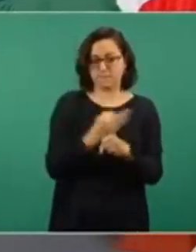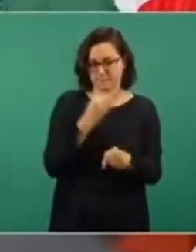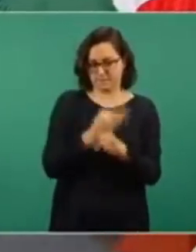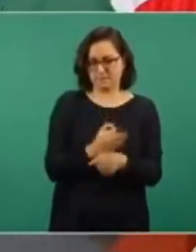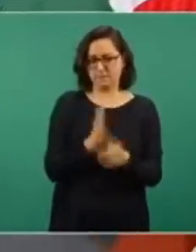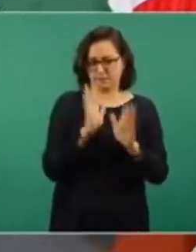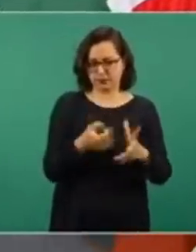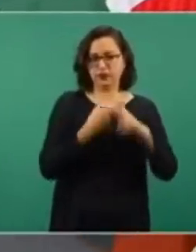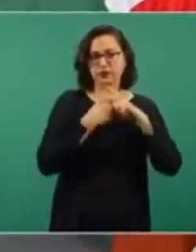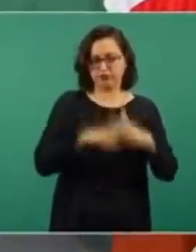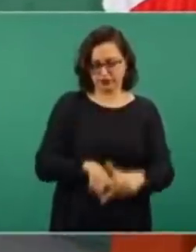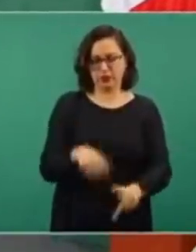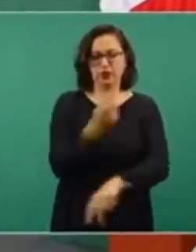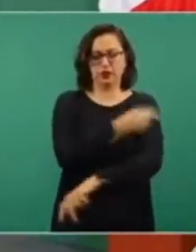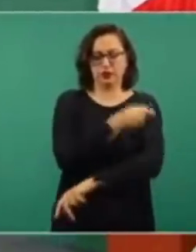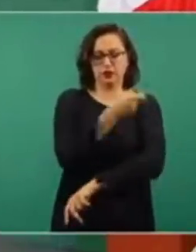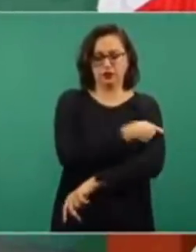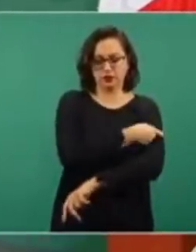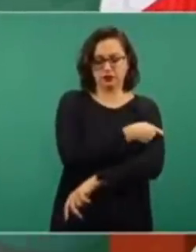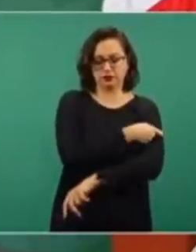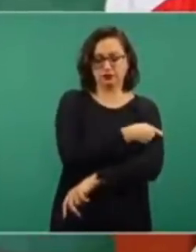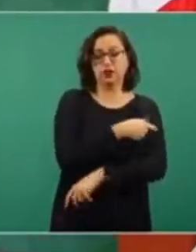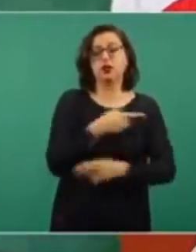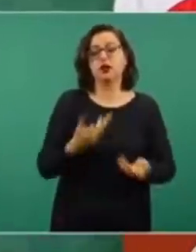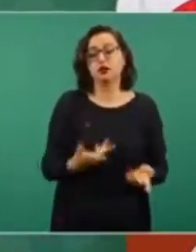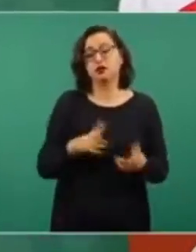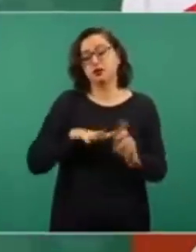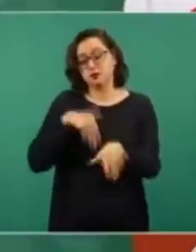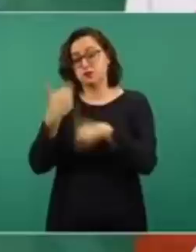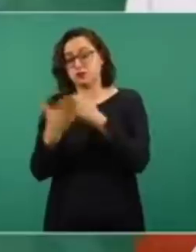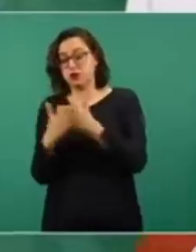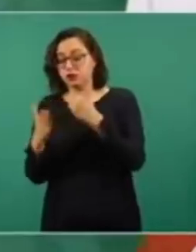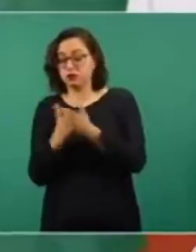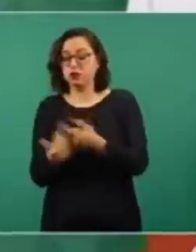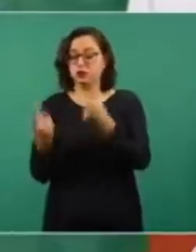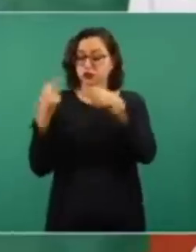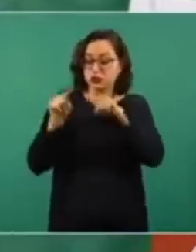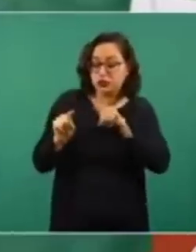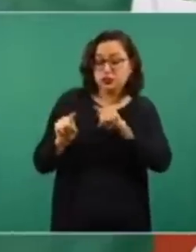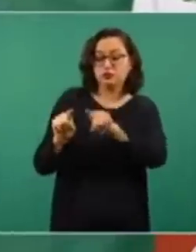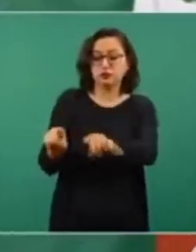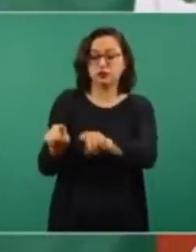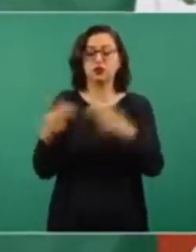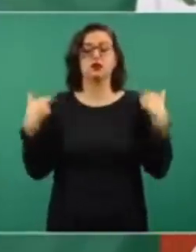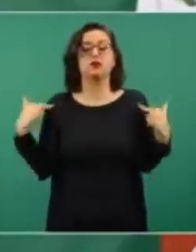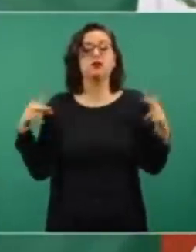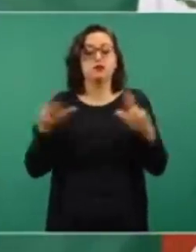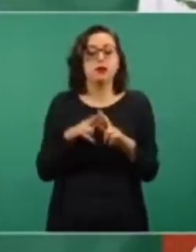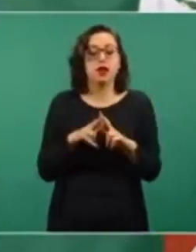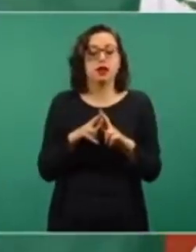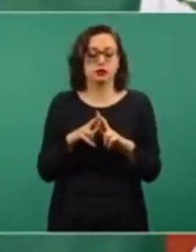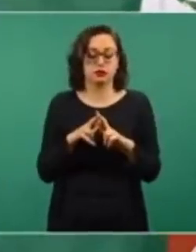Y vamos a ir al mismo tiempo incluyendo maestros,